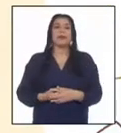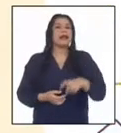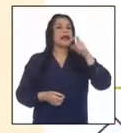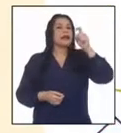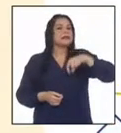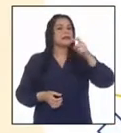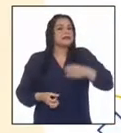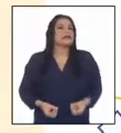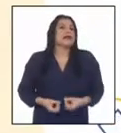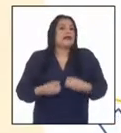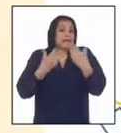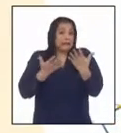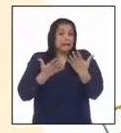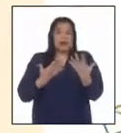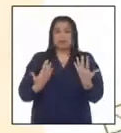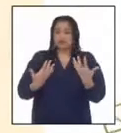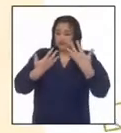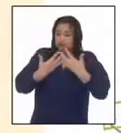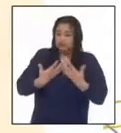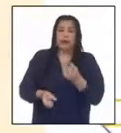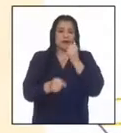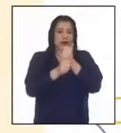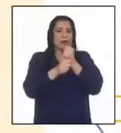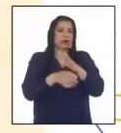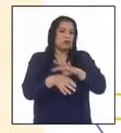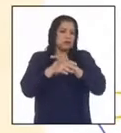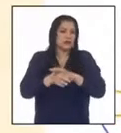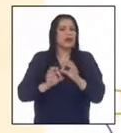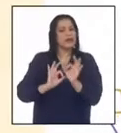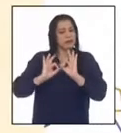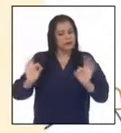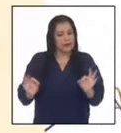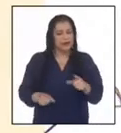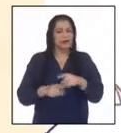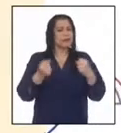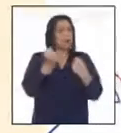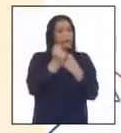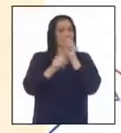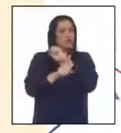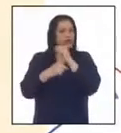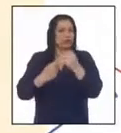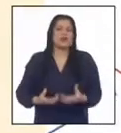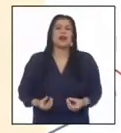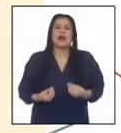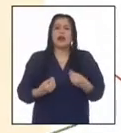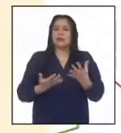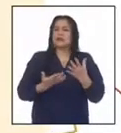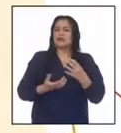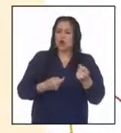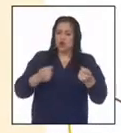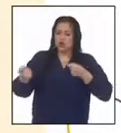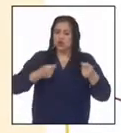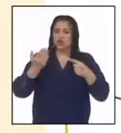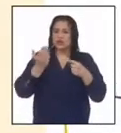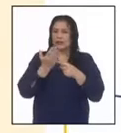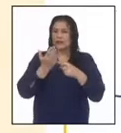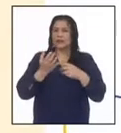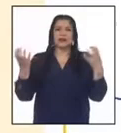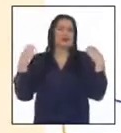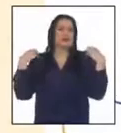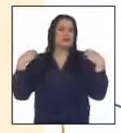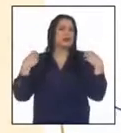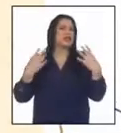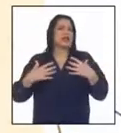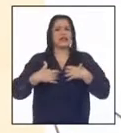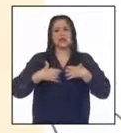necesidad de dar unidad y coordinación a la labor de sanidad pública y asistencia social ha colocado bajo el control técnico de la Dirección de